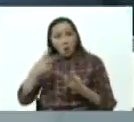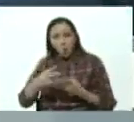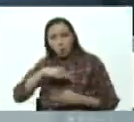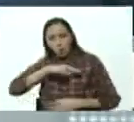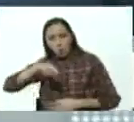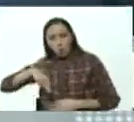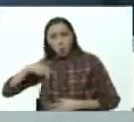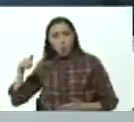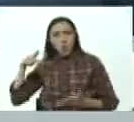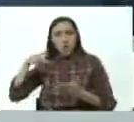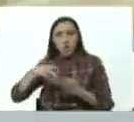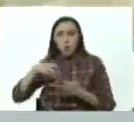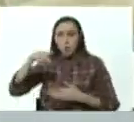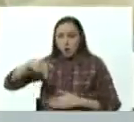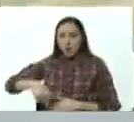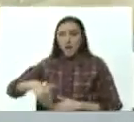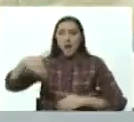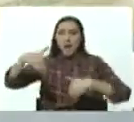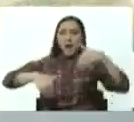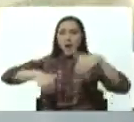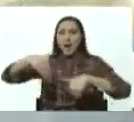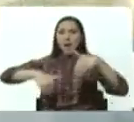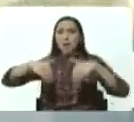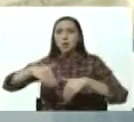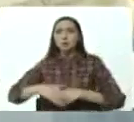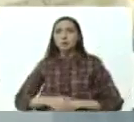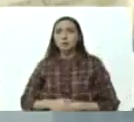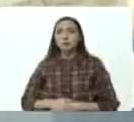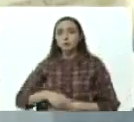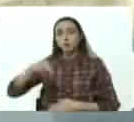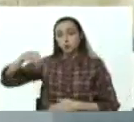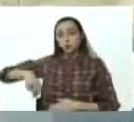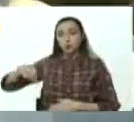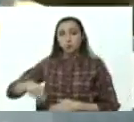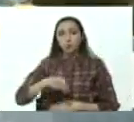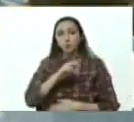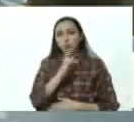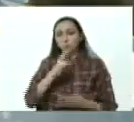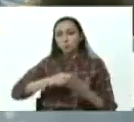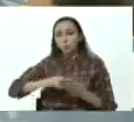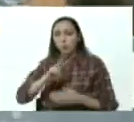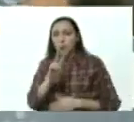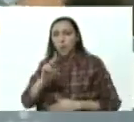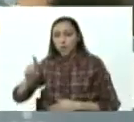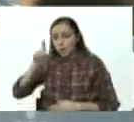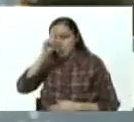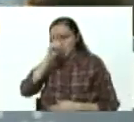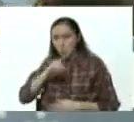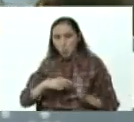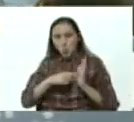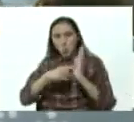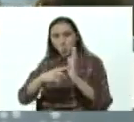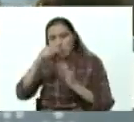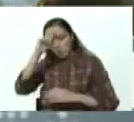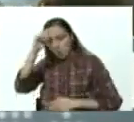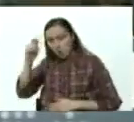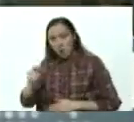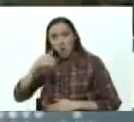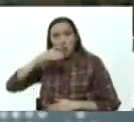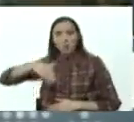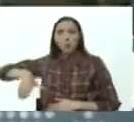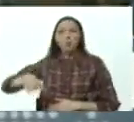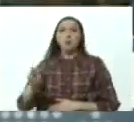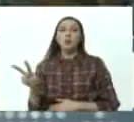llegado aquí a estas elecciones noviembre 2021. Es un homenaje al pueblo de